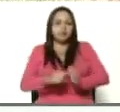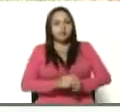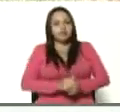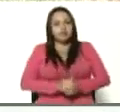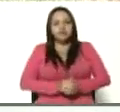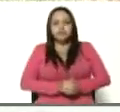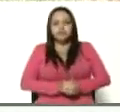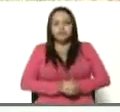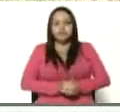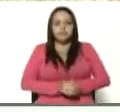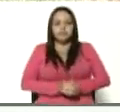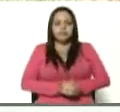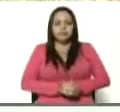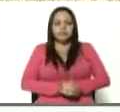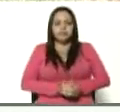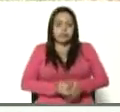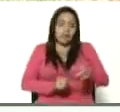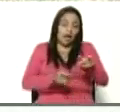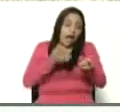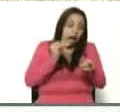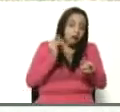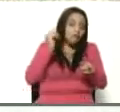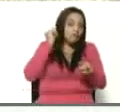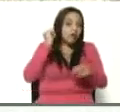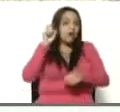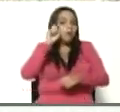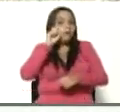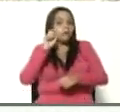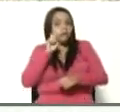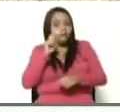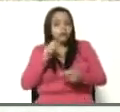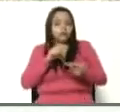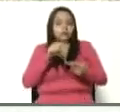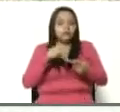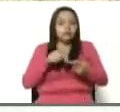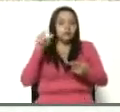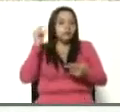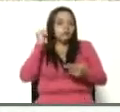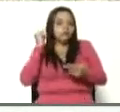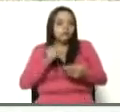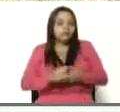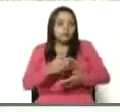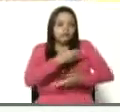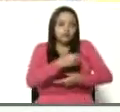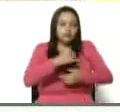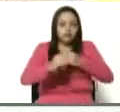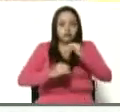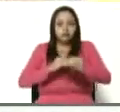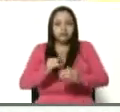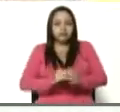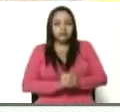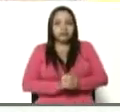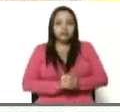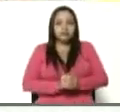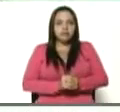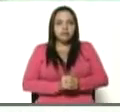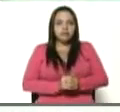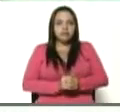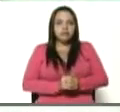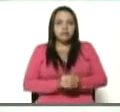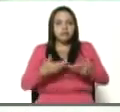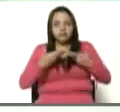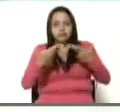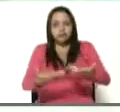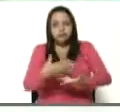¿Oíste, Silvia? Entre mujeres embarazadas, mujeres lactantes. Están dándole su pecho a los niños,